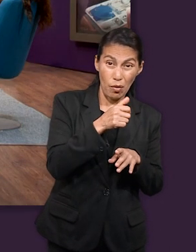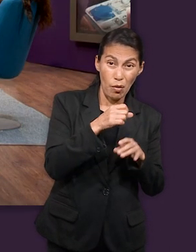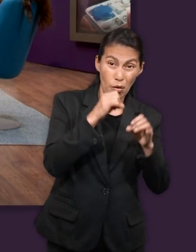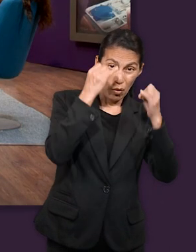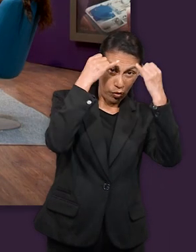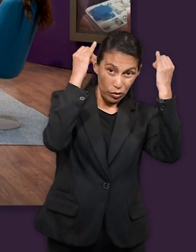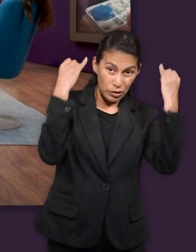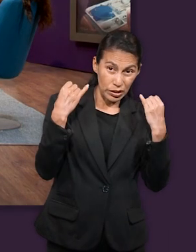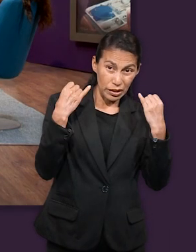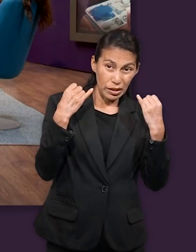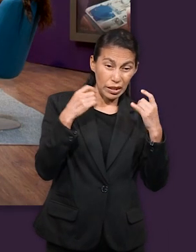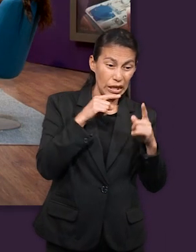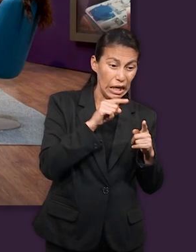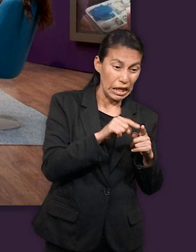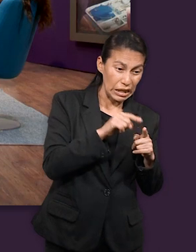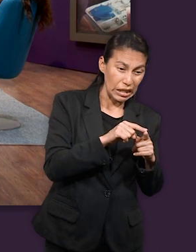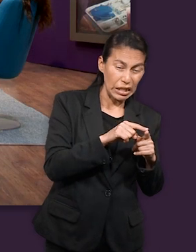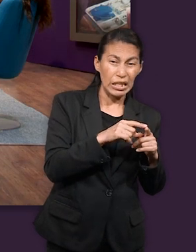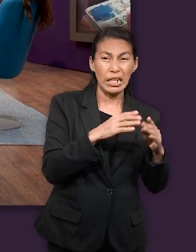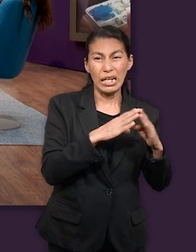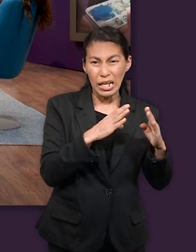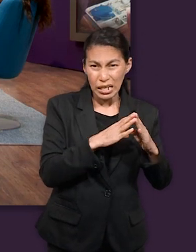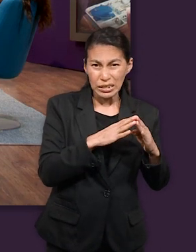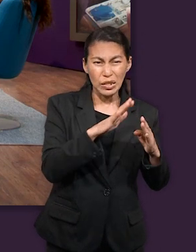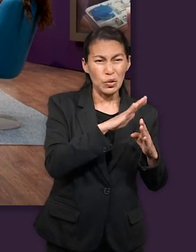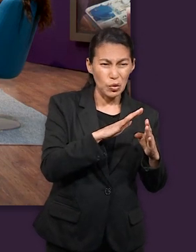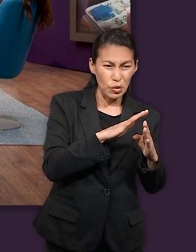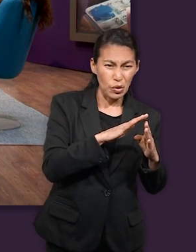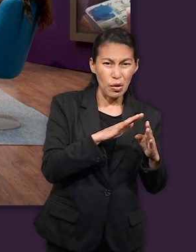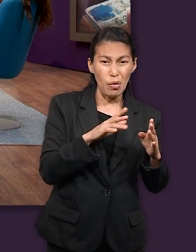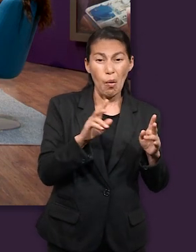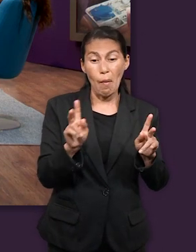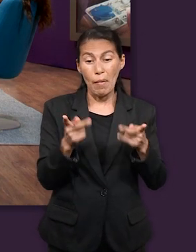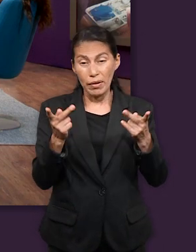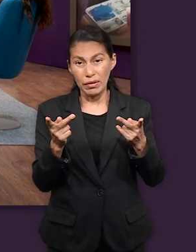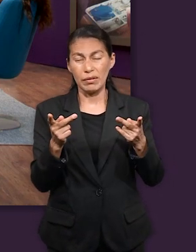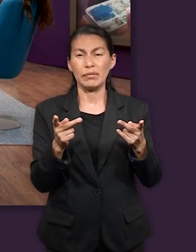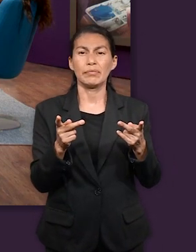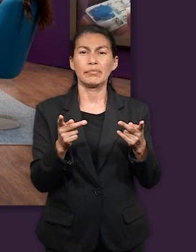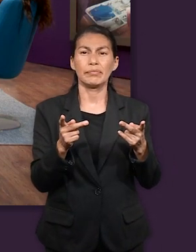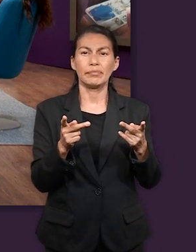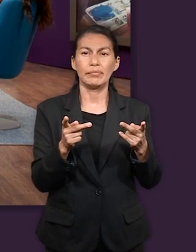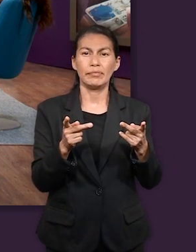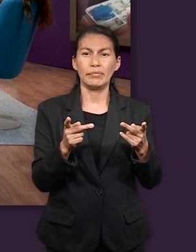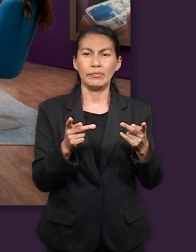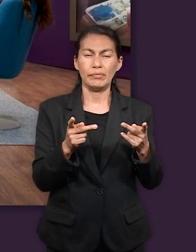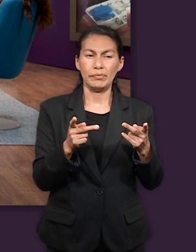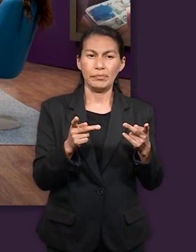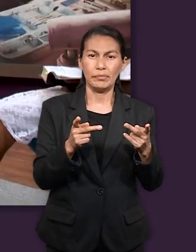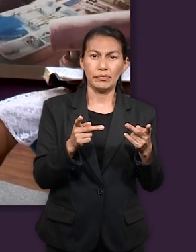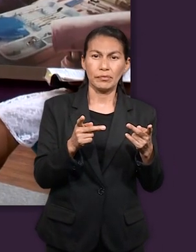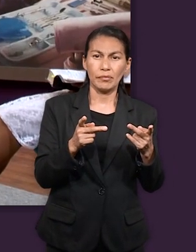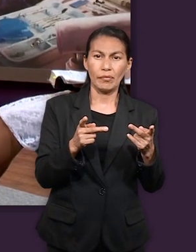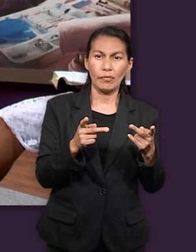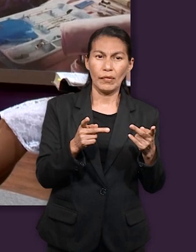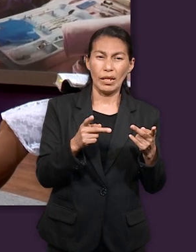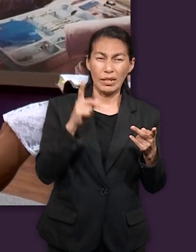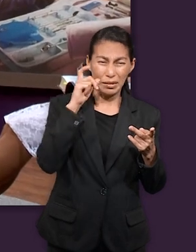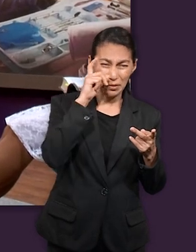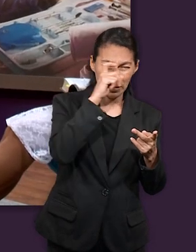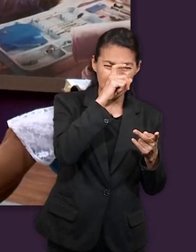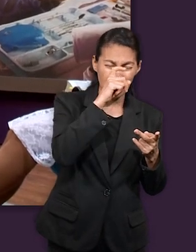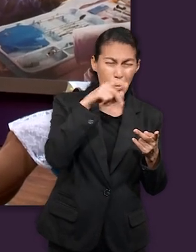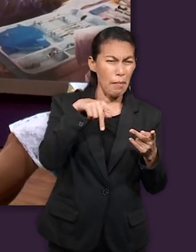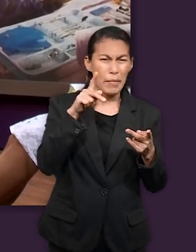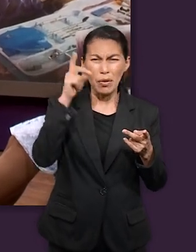muchas veces primero la vemos cuando es vendido o sea pasa por estas adversidades y vemos